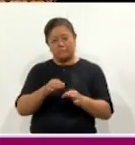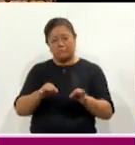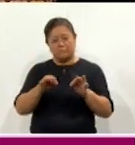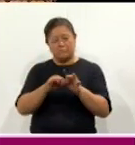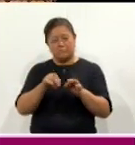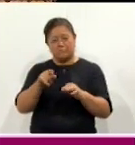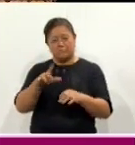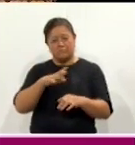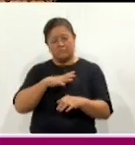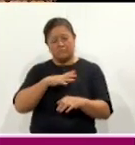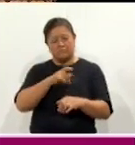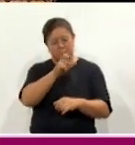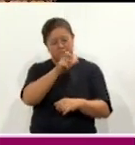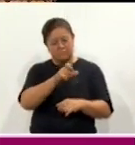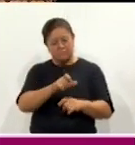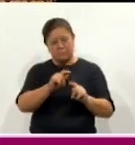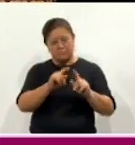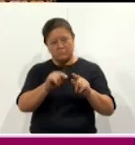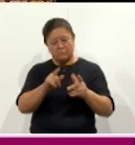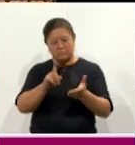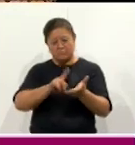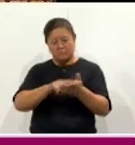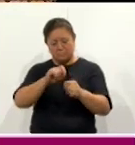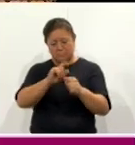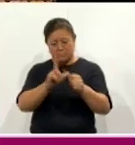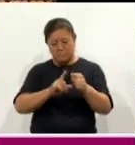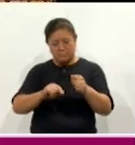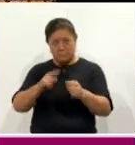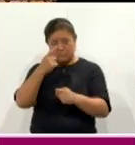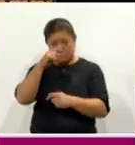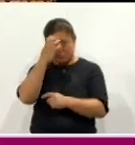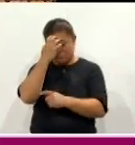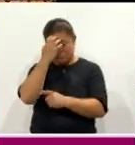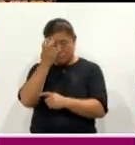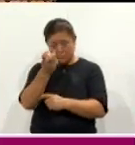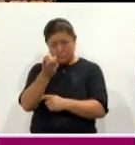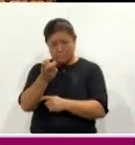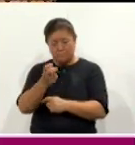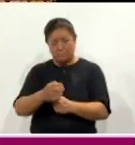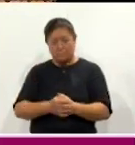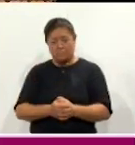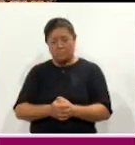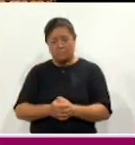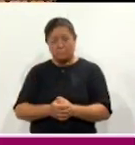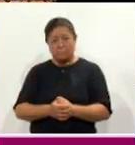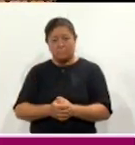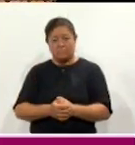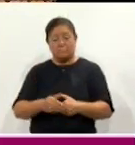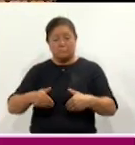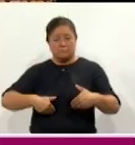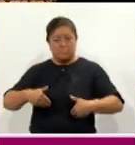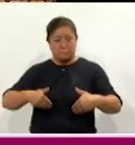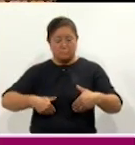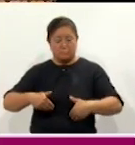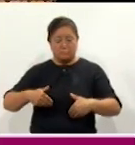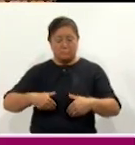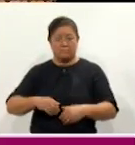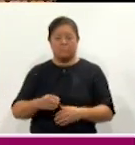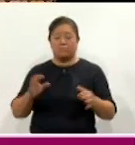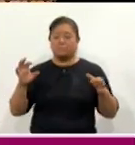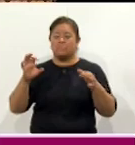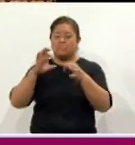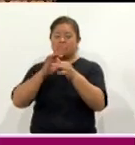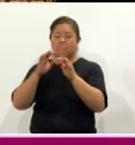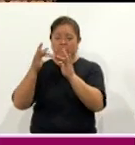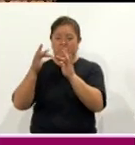conformación de nuestra nación. Y para conocer cómo se está viviendo esta representación, vamos a enlazarnos